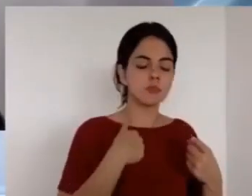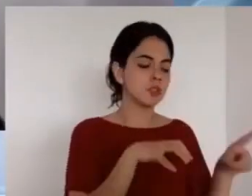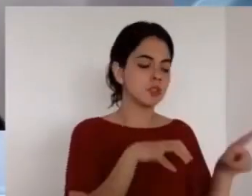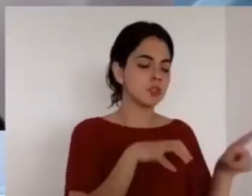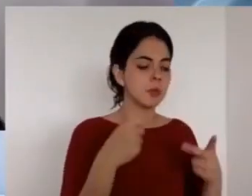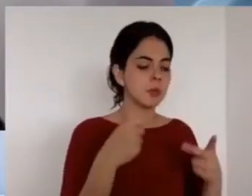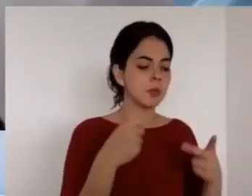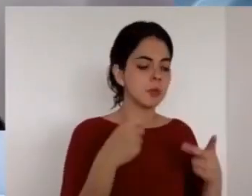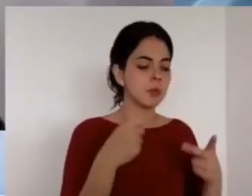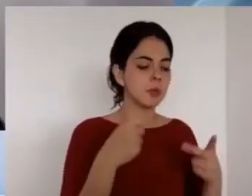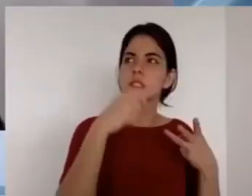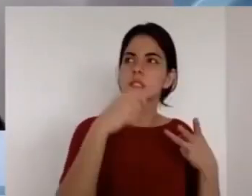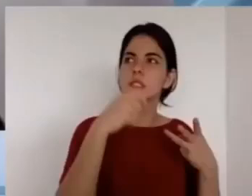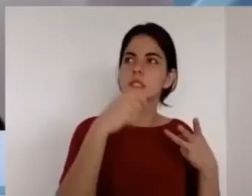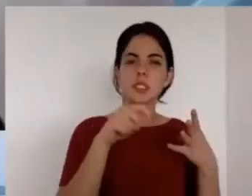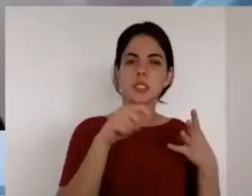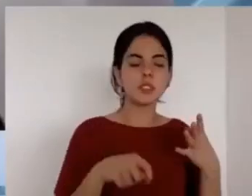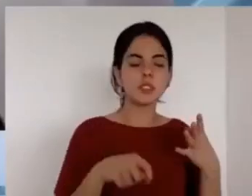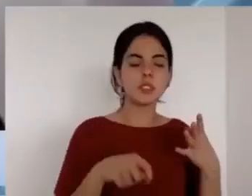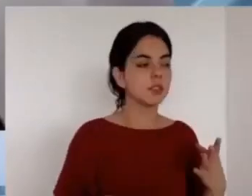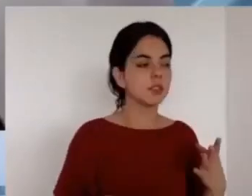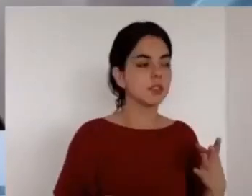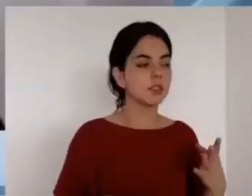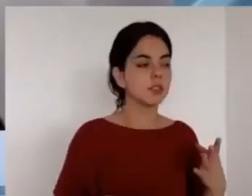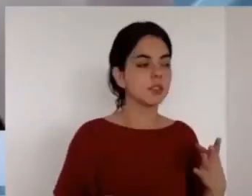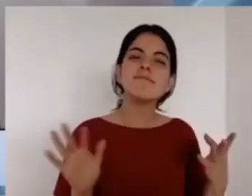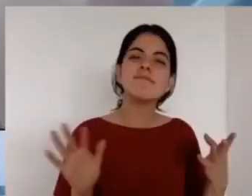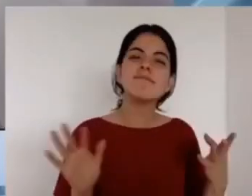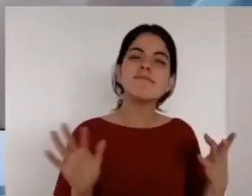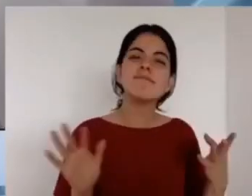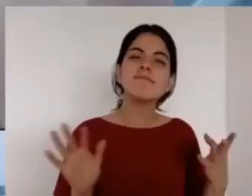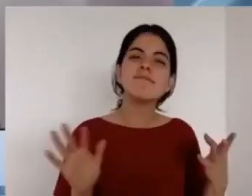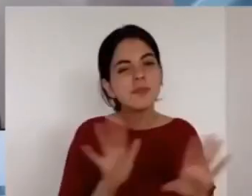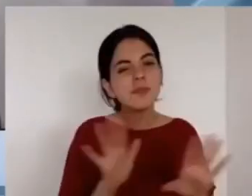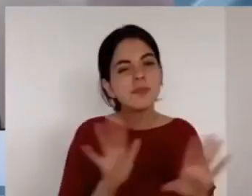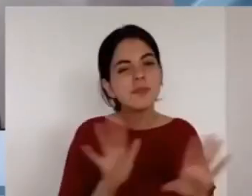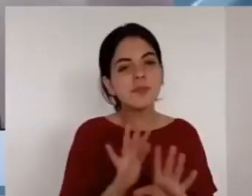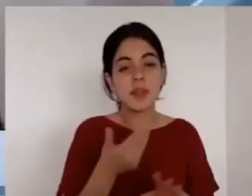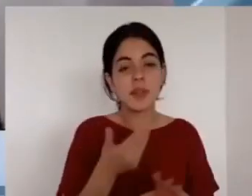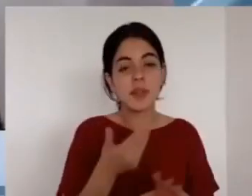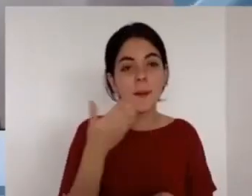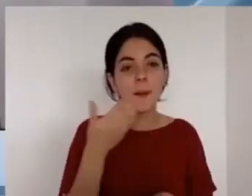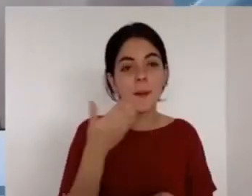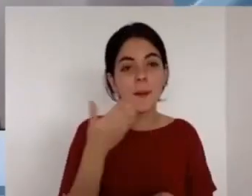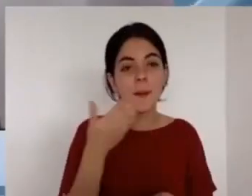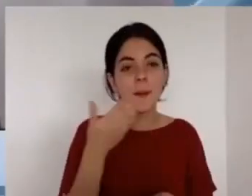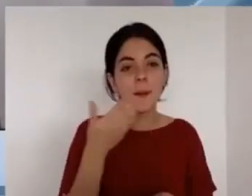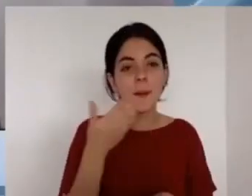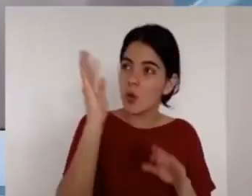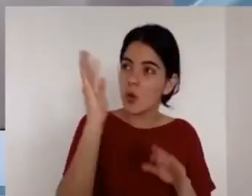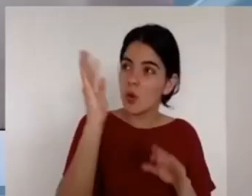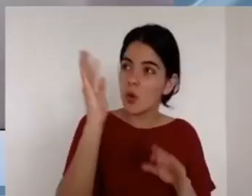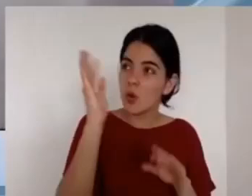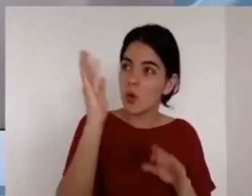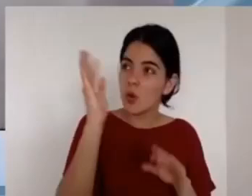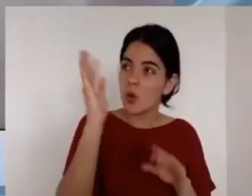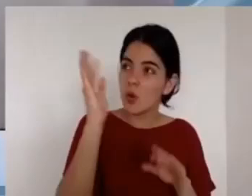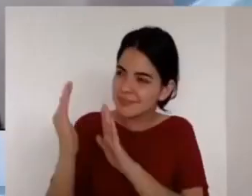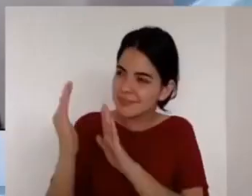más que su dedo su voz por eso fue que dijo te ruego que me muestres tu gloria